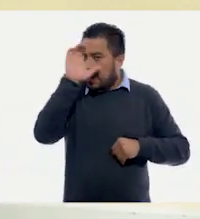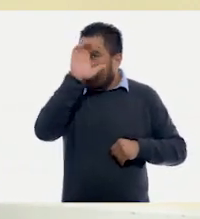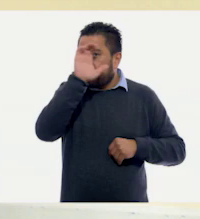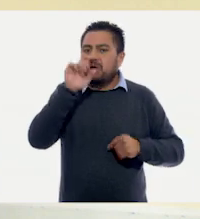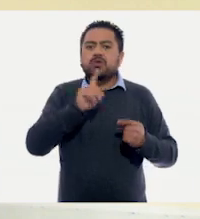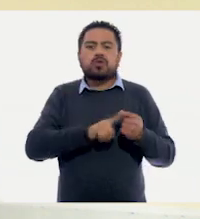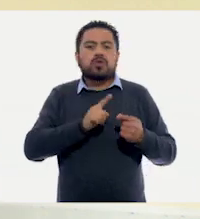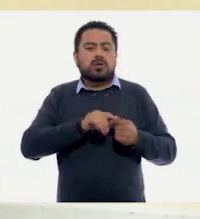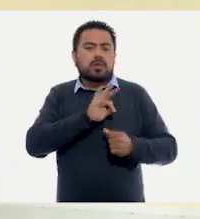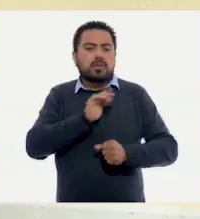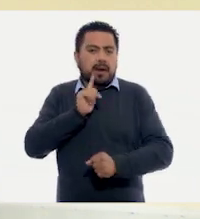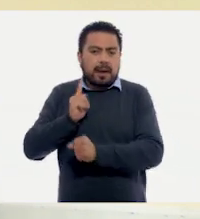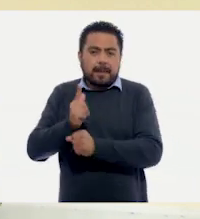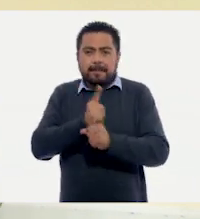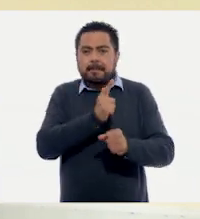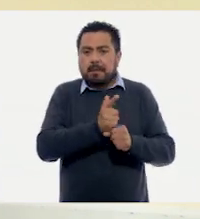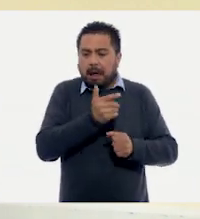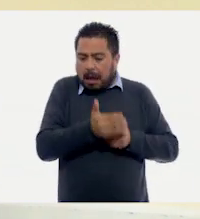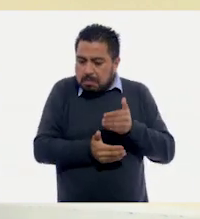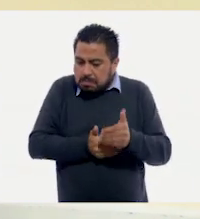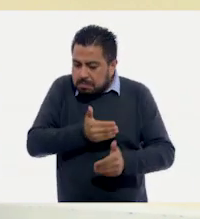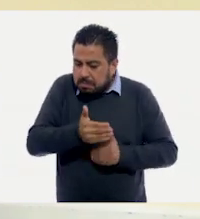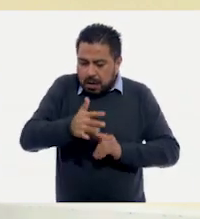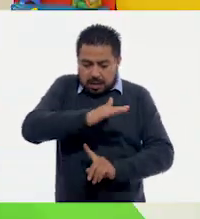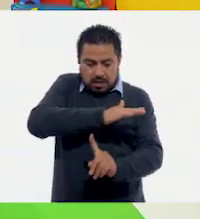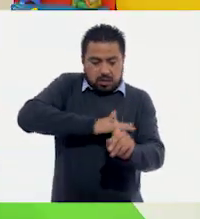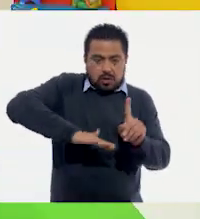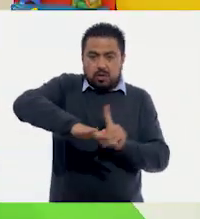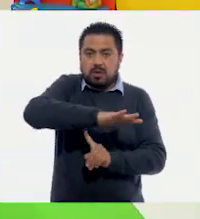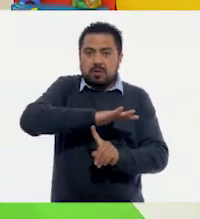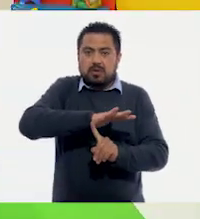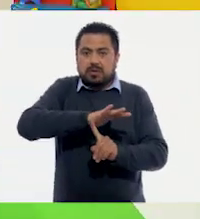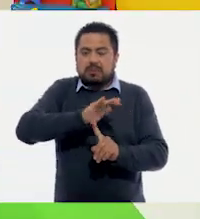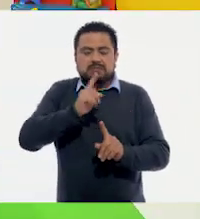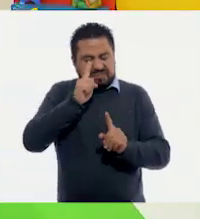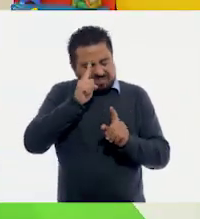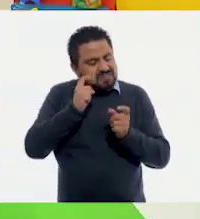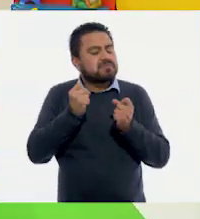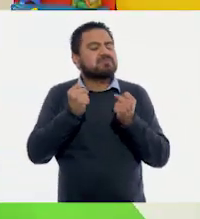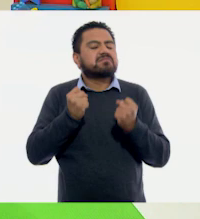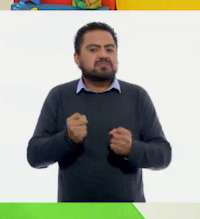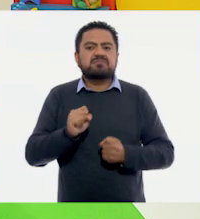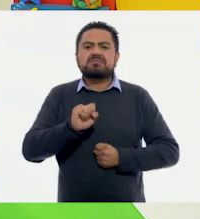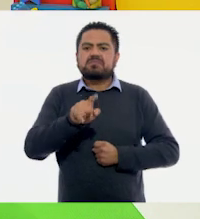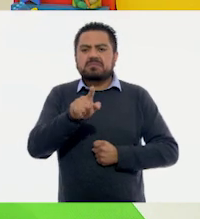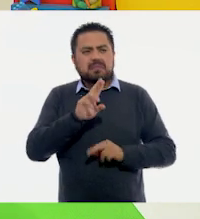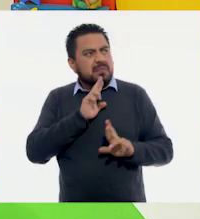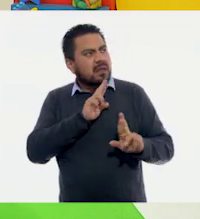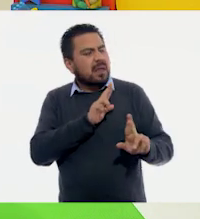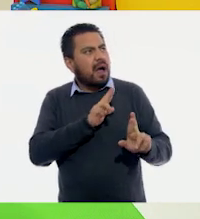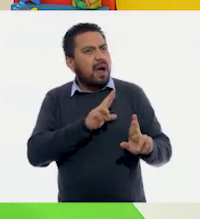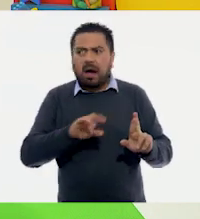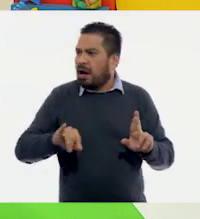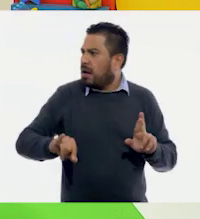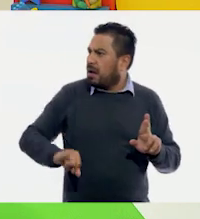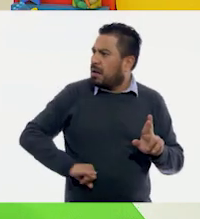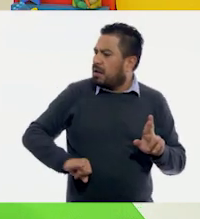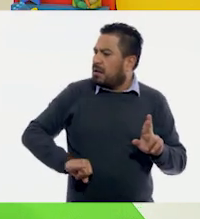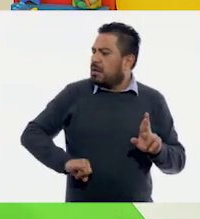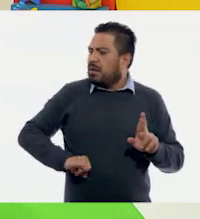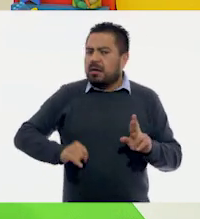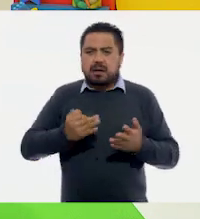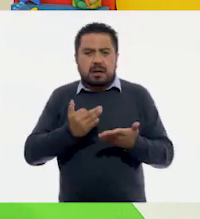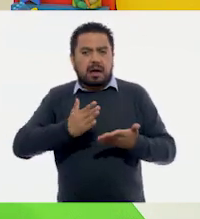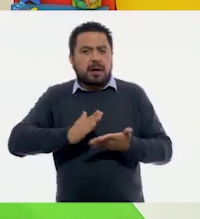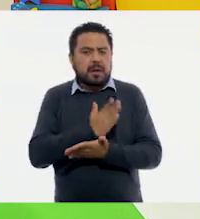donde se pueda ver el paso del tiempo en su entorno. Estoy segura que les resultará muy interesante y que